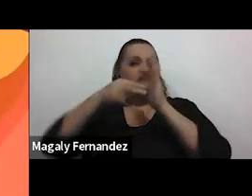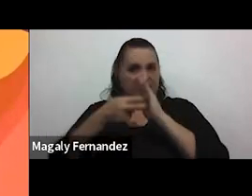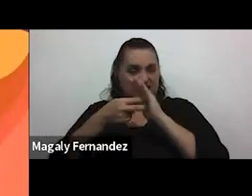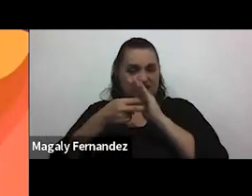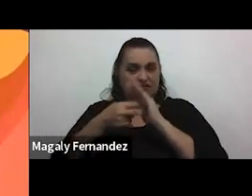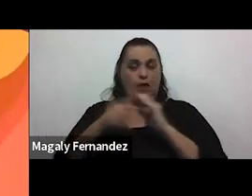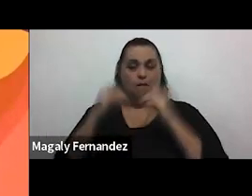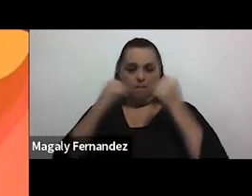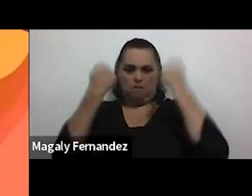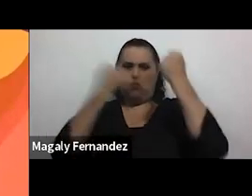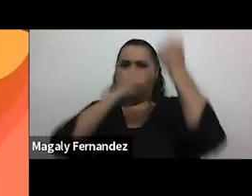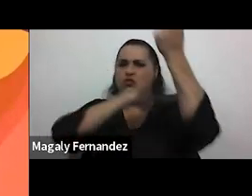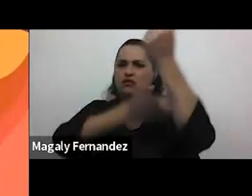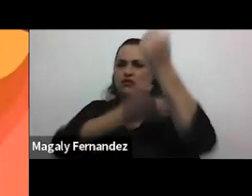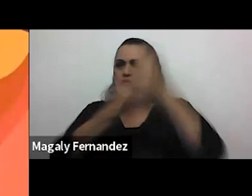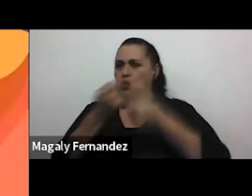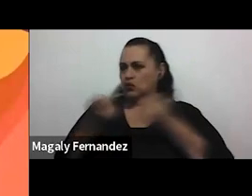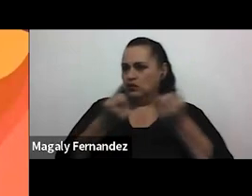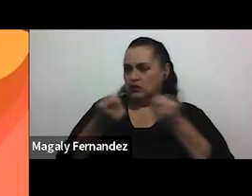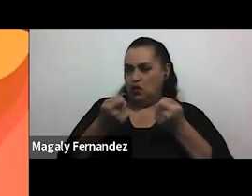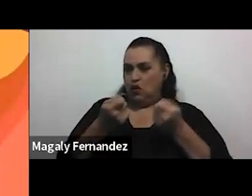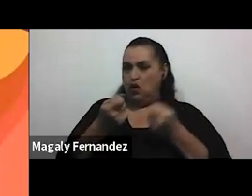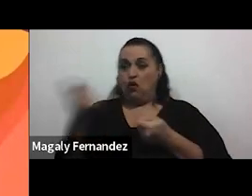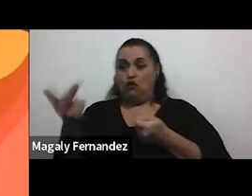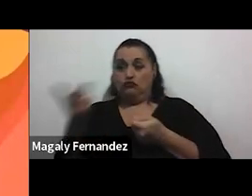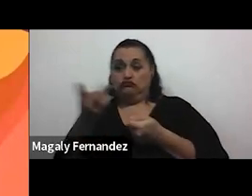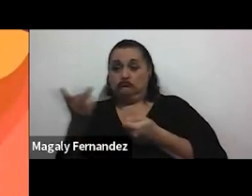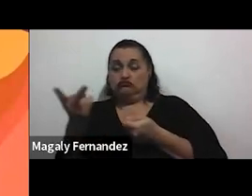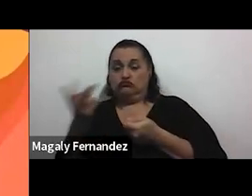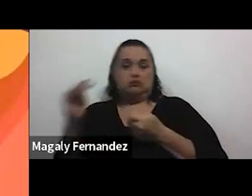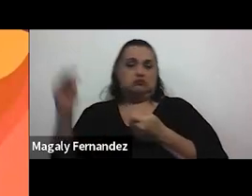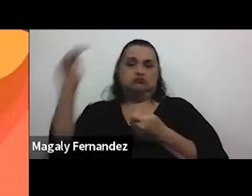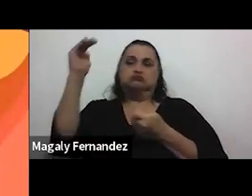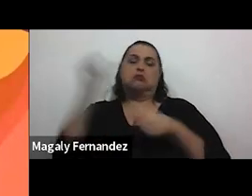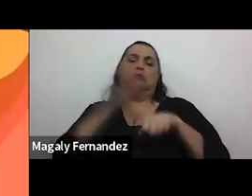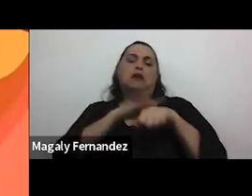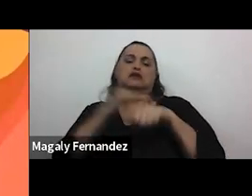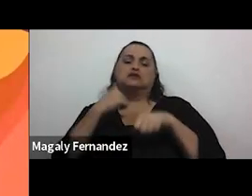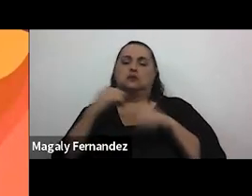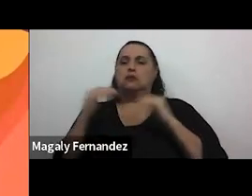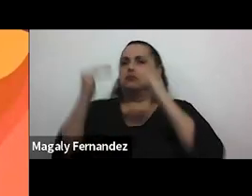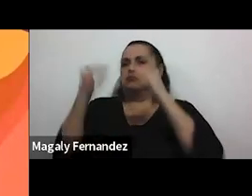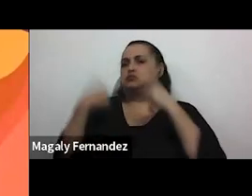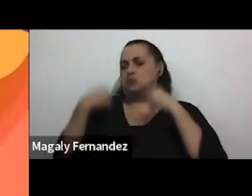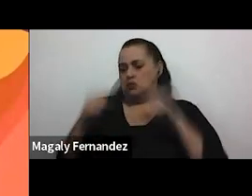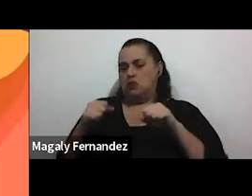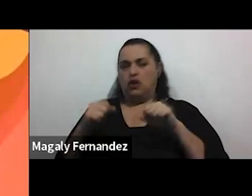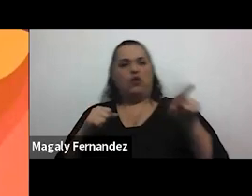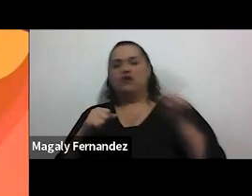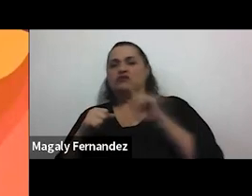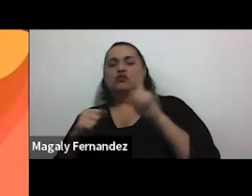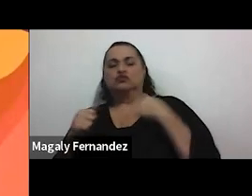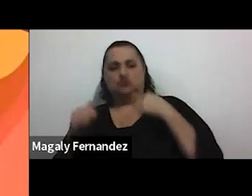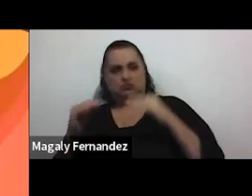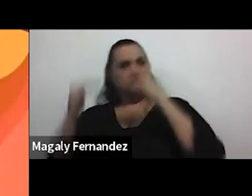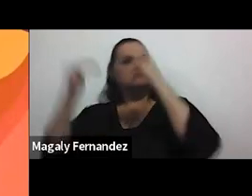control es decir alguno de los dos miembros de la pareja se da más permisos o tiene la posibilidad de tener más permisos en